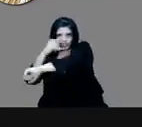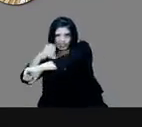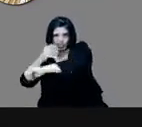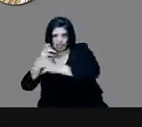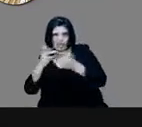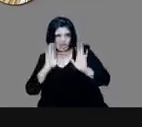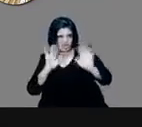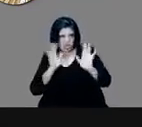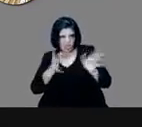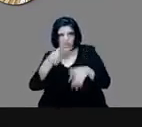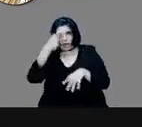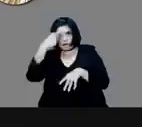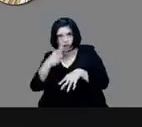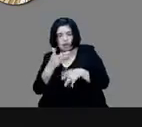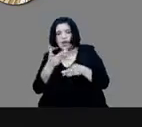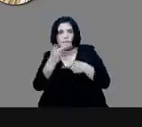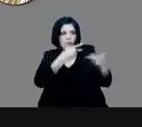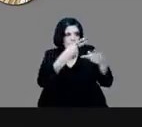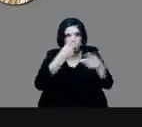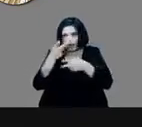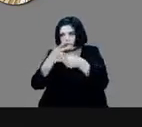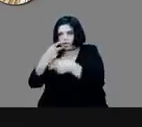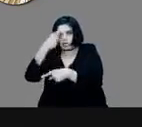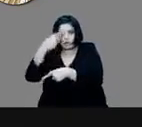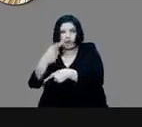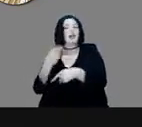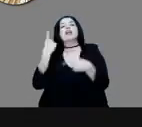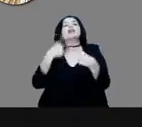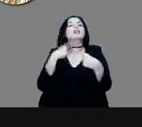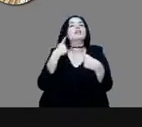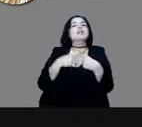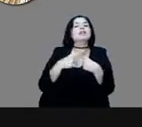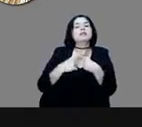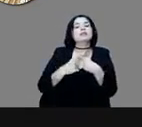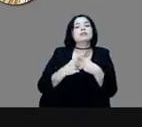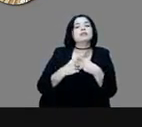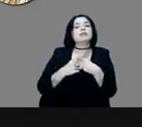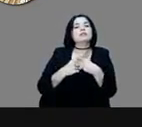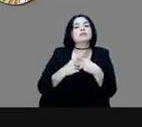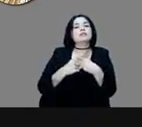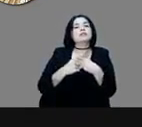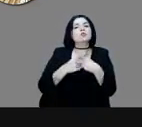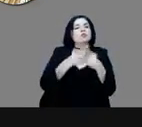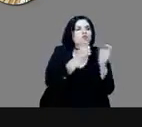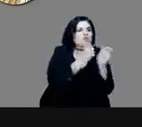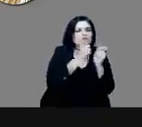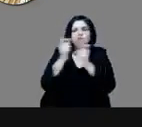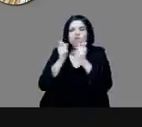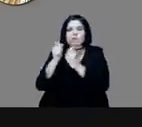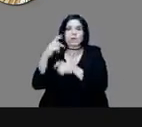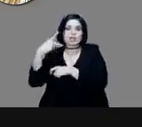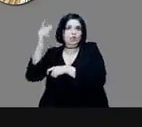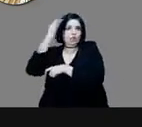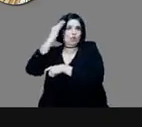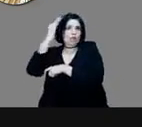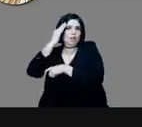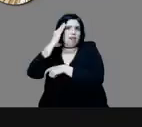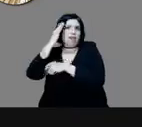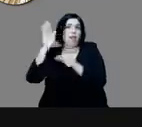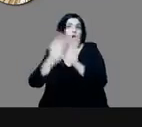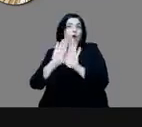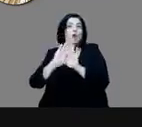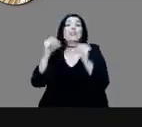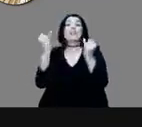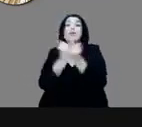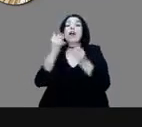ahí al mando de de sus capitanes, en fin, ¿verdad? Y cortar el agua